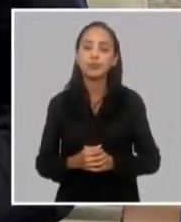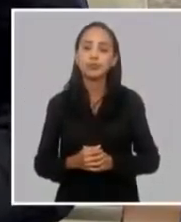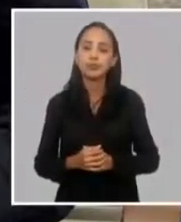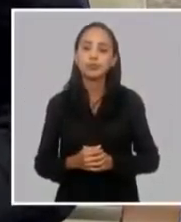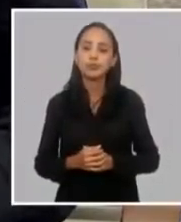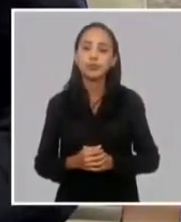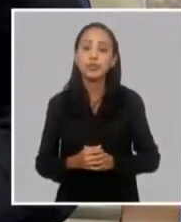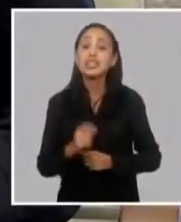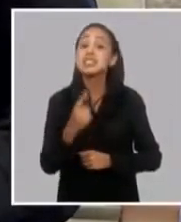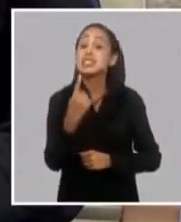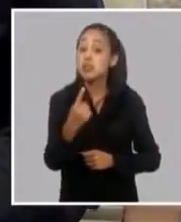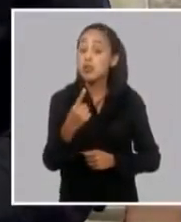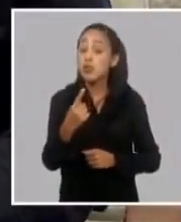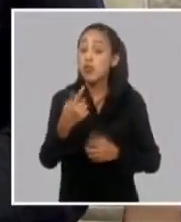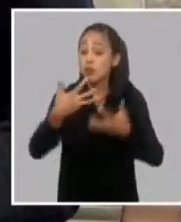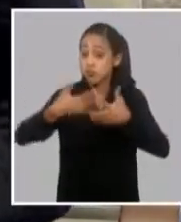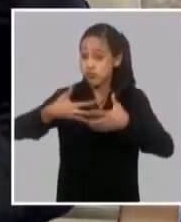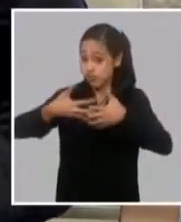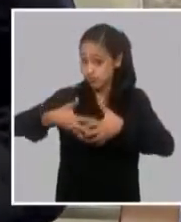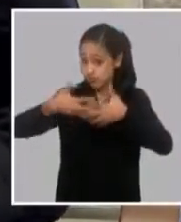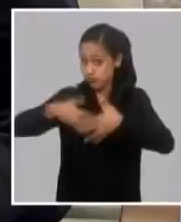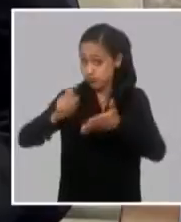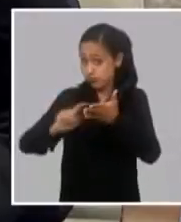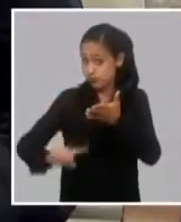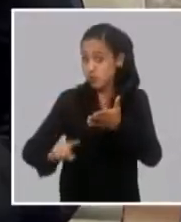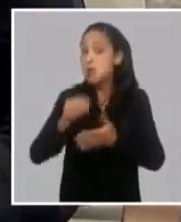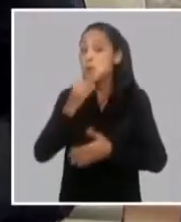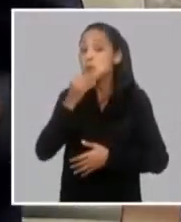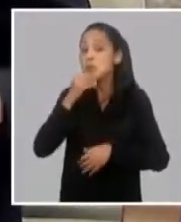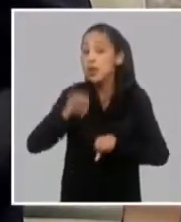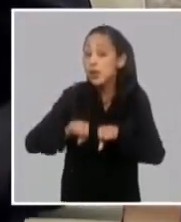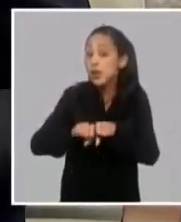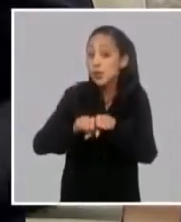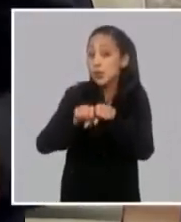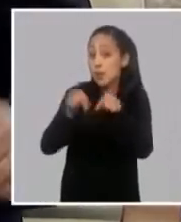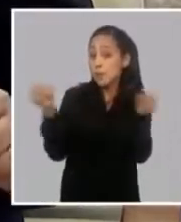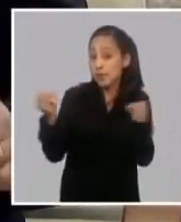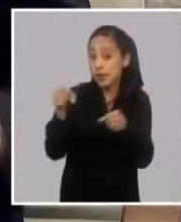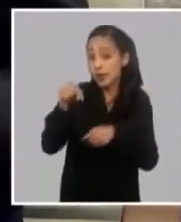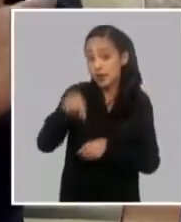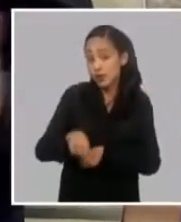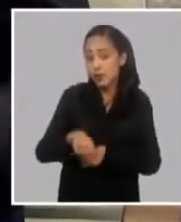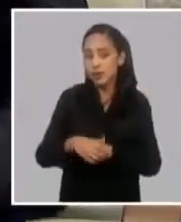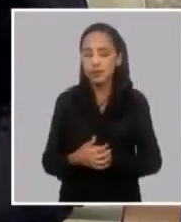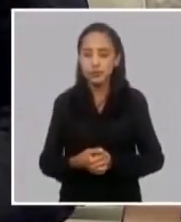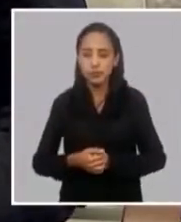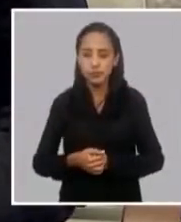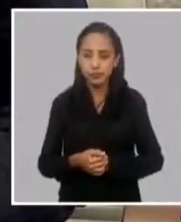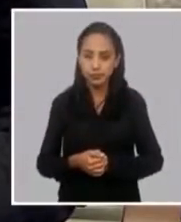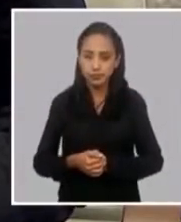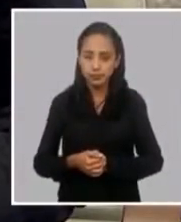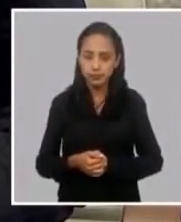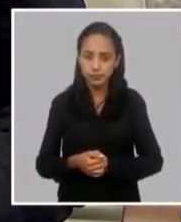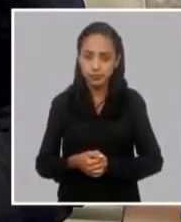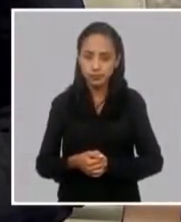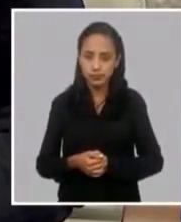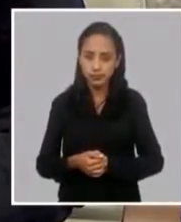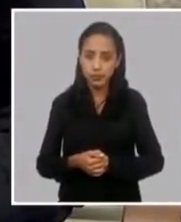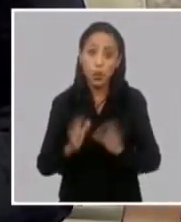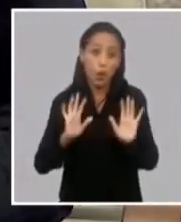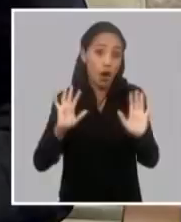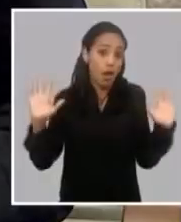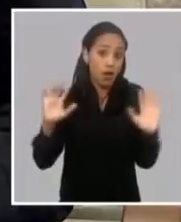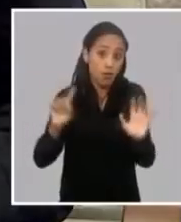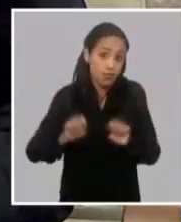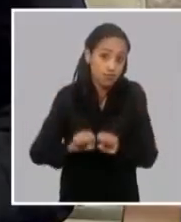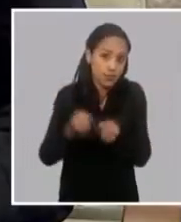saliera en el transcurso de después que estamos hablando, que en buen cubano decimos que ojalá si no sea,